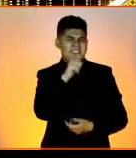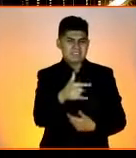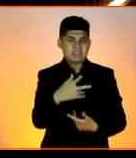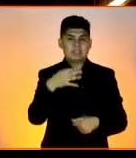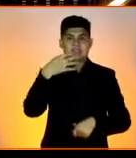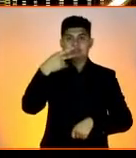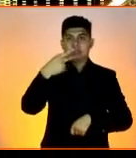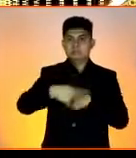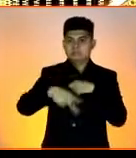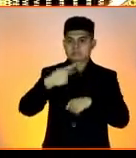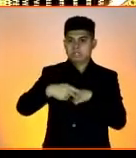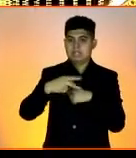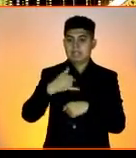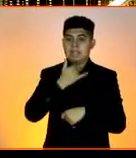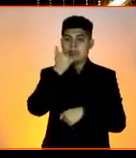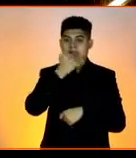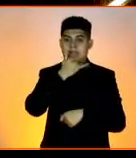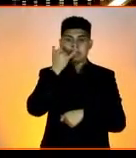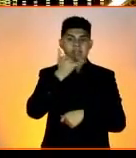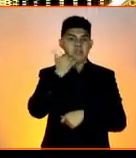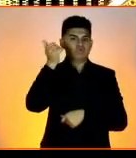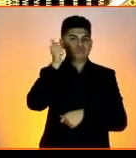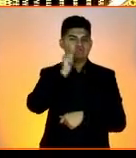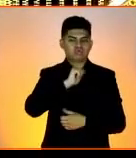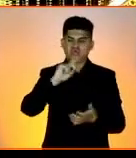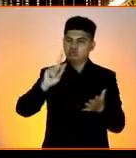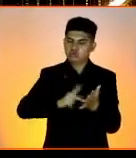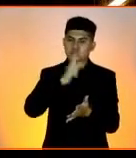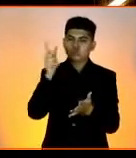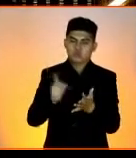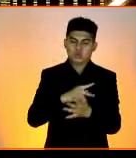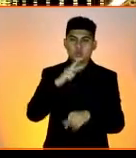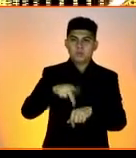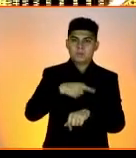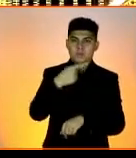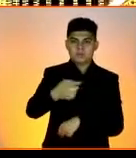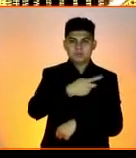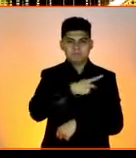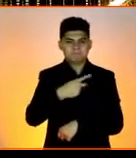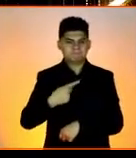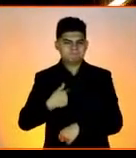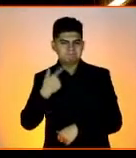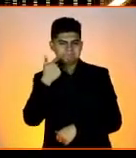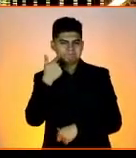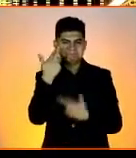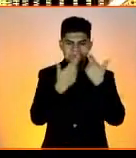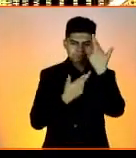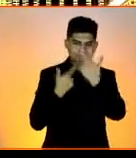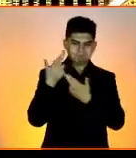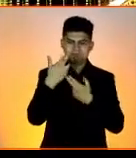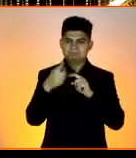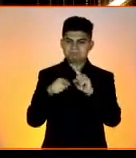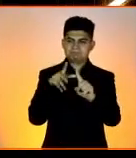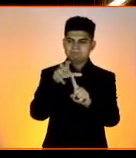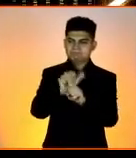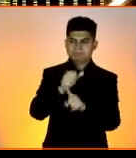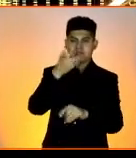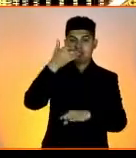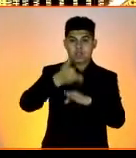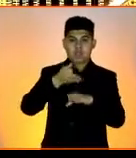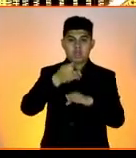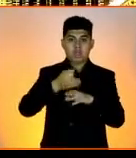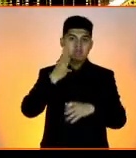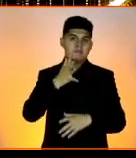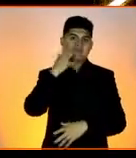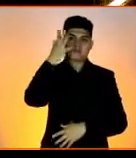en el peligro de repetir nuestros errores. Por ello, debemos analizar los desafíos y acciones que tenemos que emprender en el presente y en el